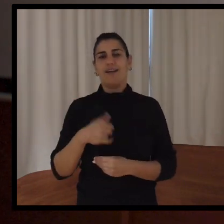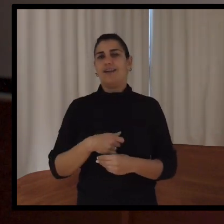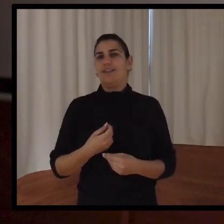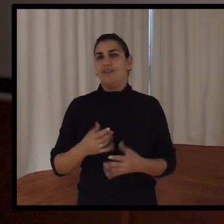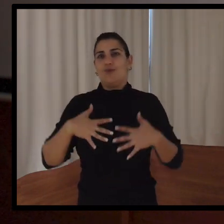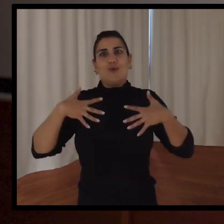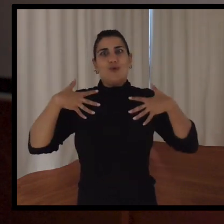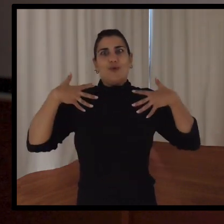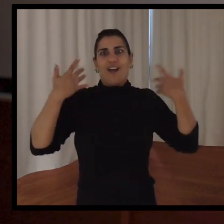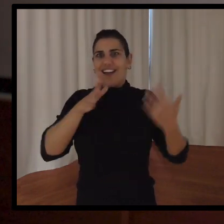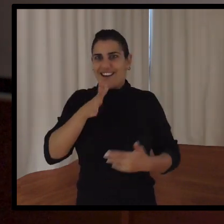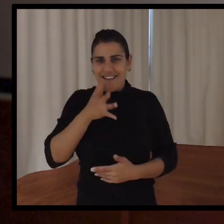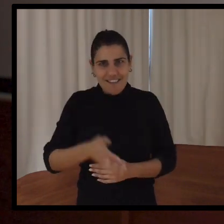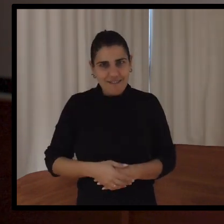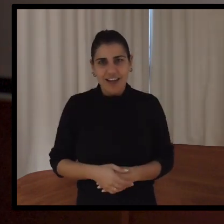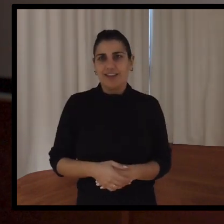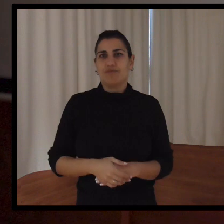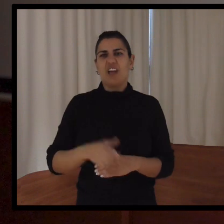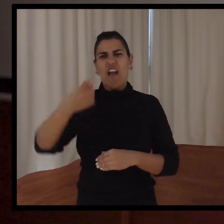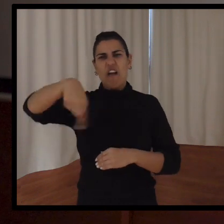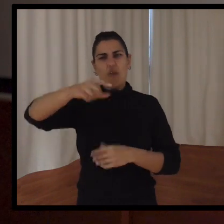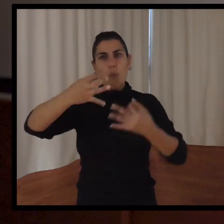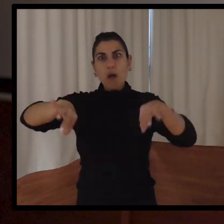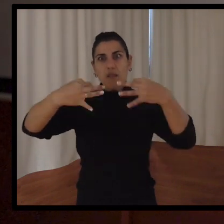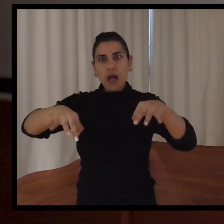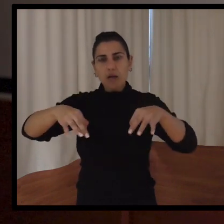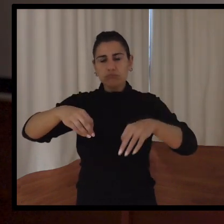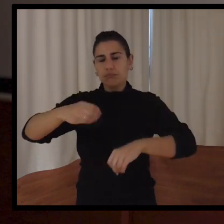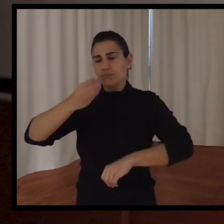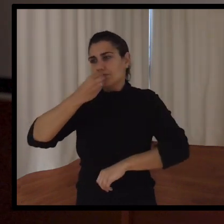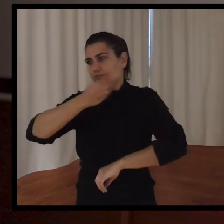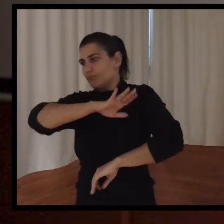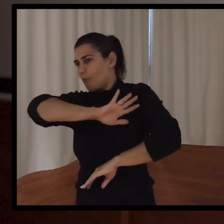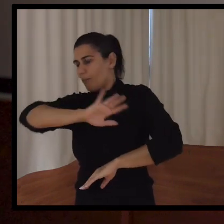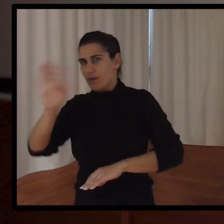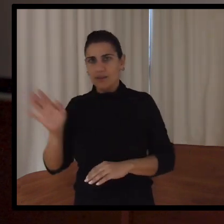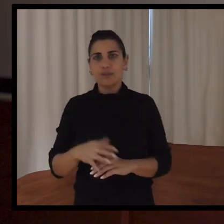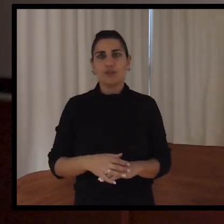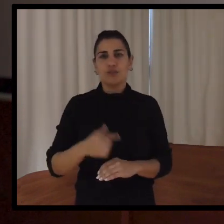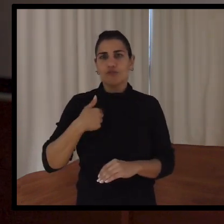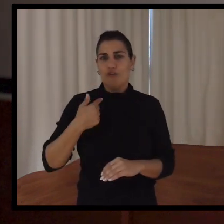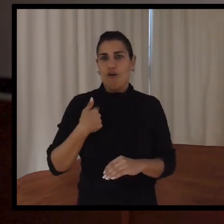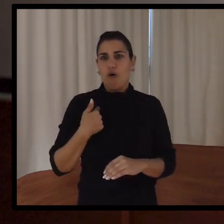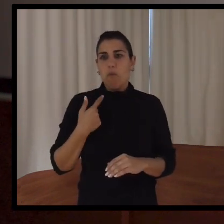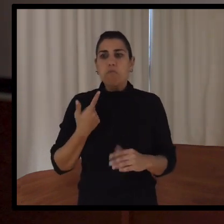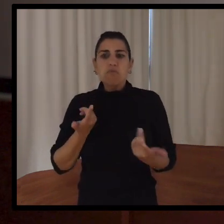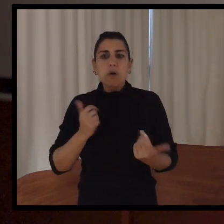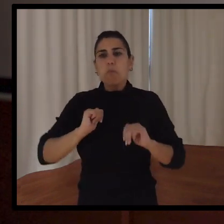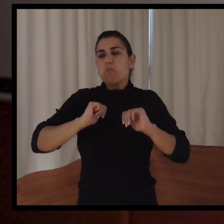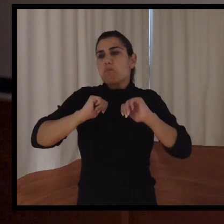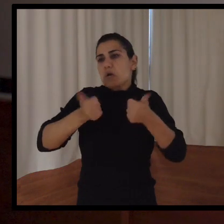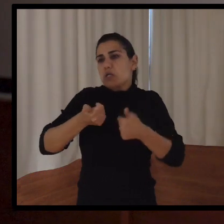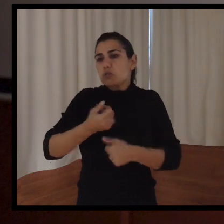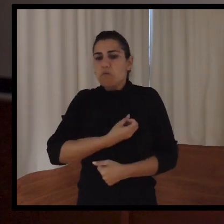La humildad que tienen es espectacular, porque nunca había vivido esto. Yo empecé como aficionado